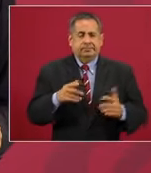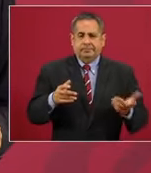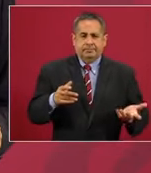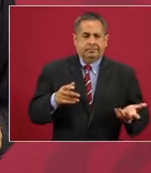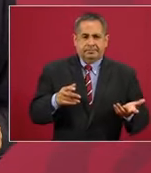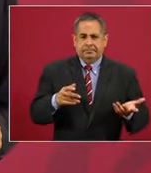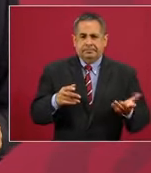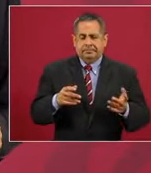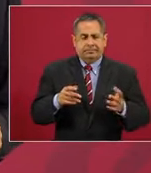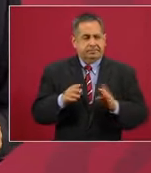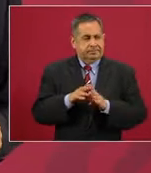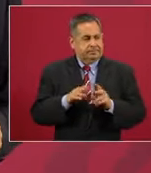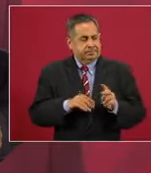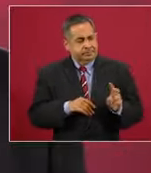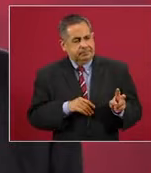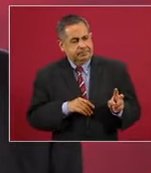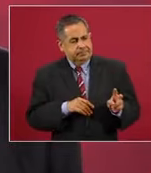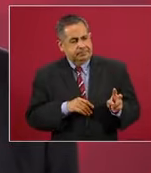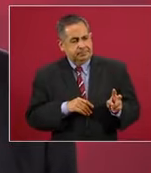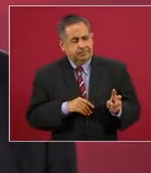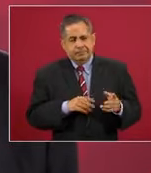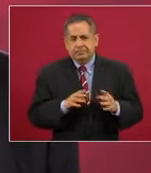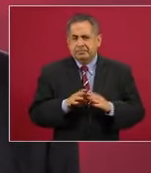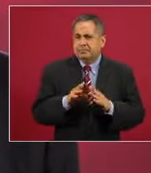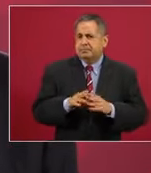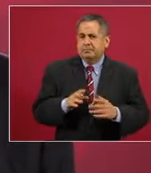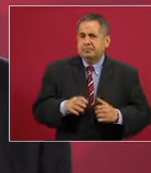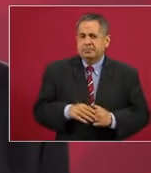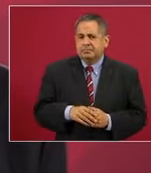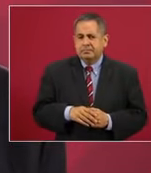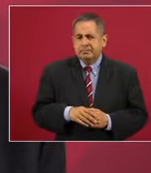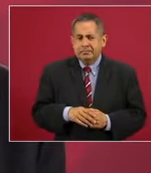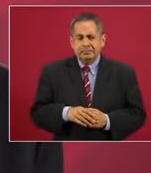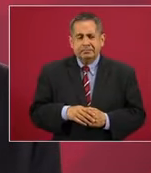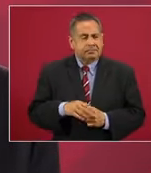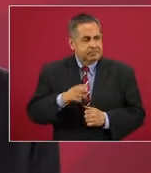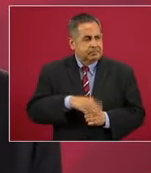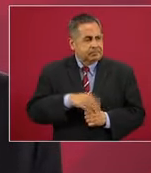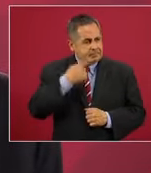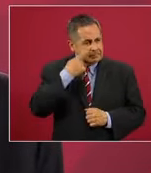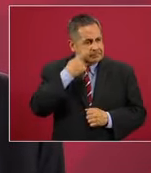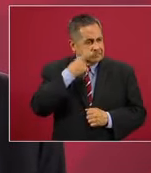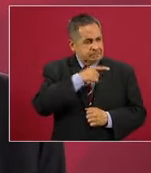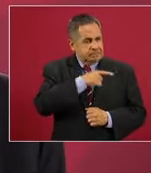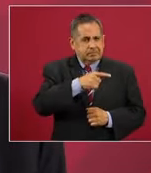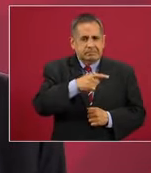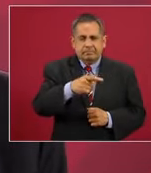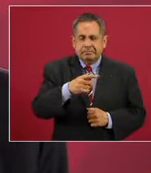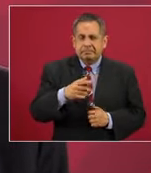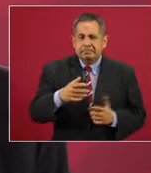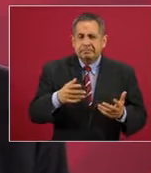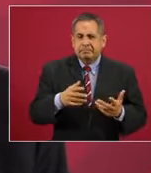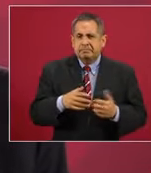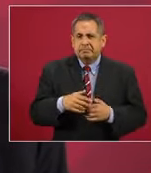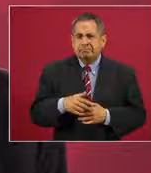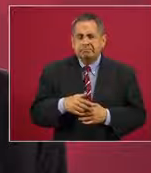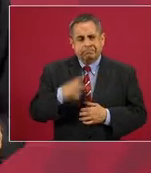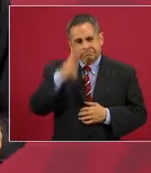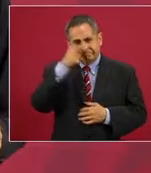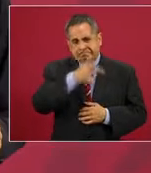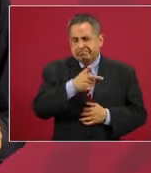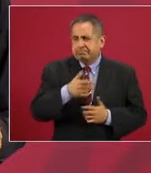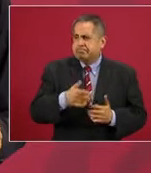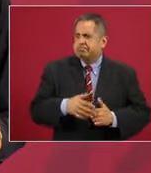Y cada vez queda más de manifiesto